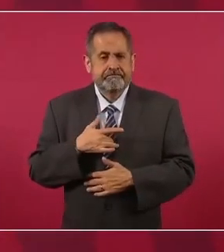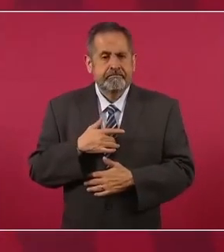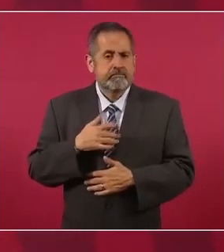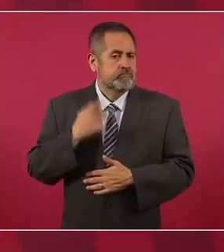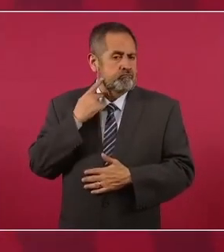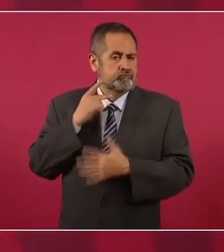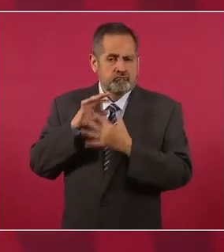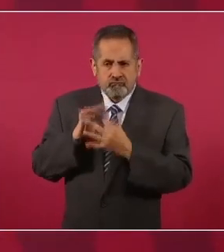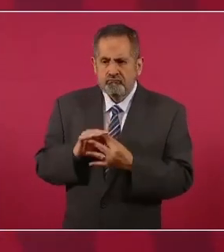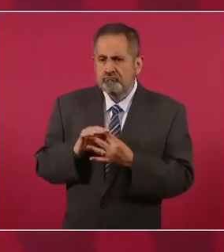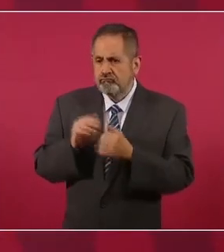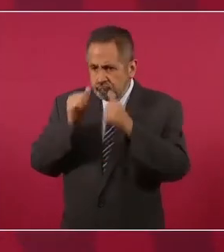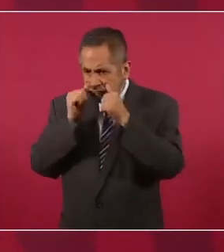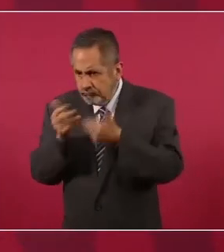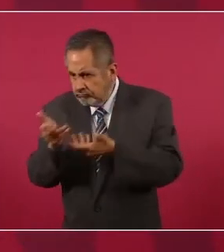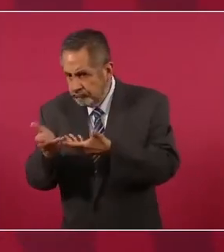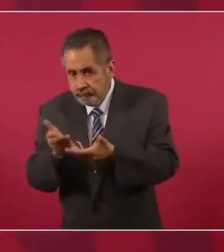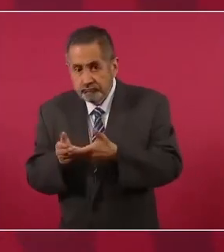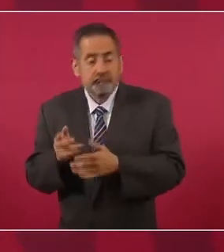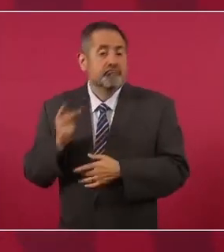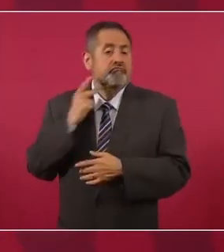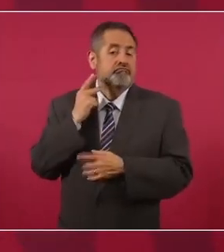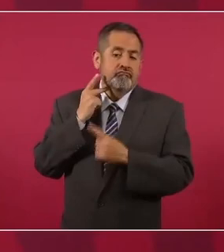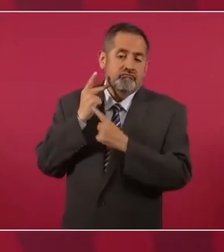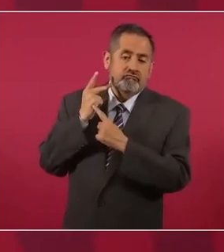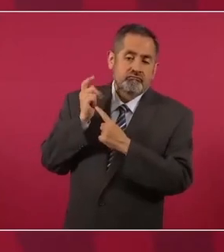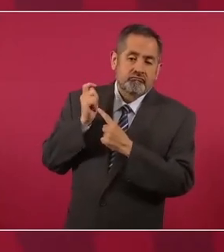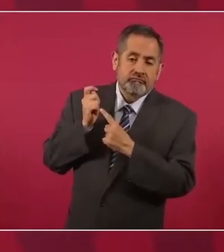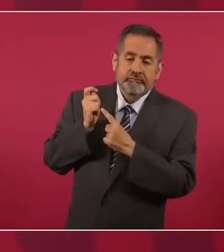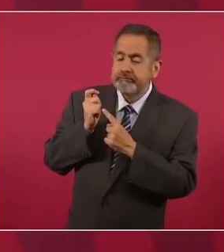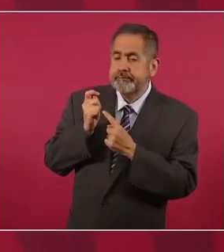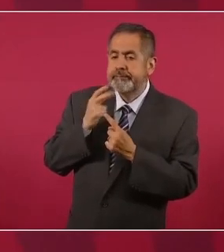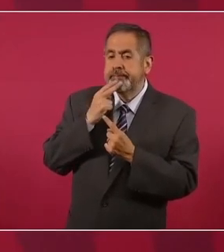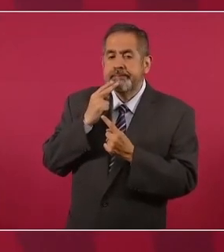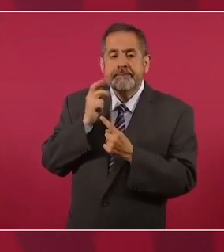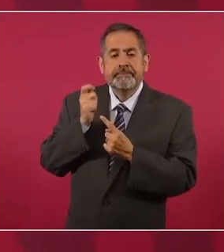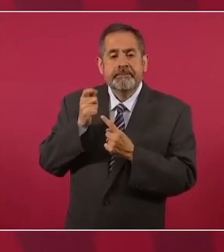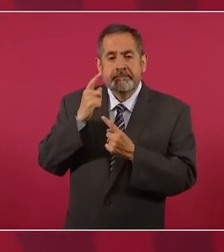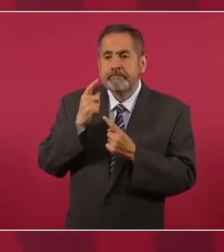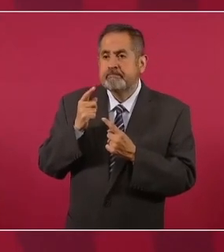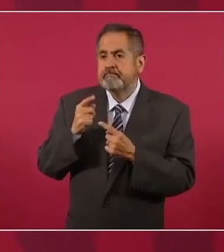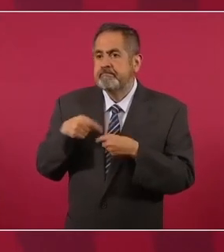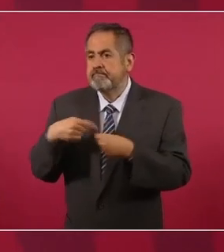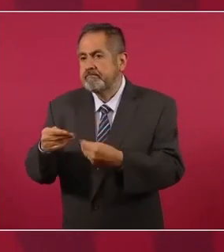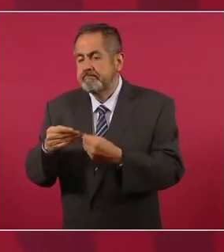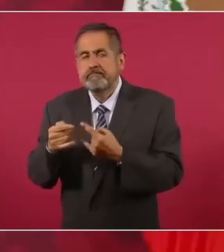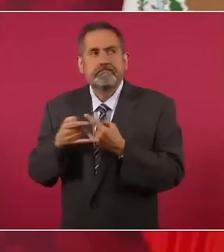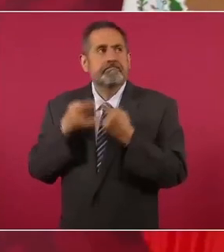política, si se entiende que la política es hacer historia.